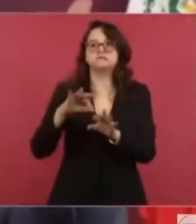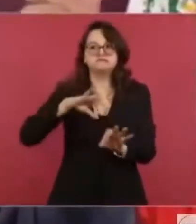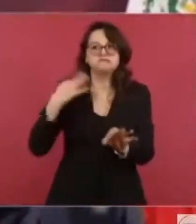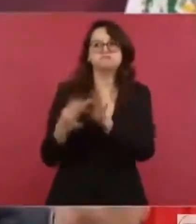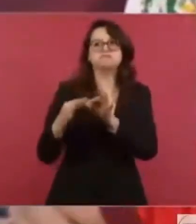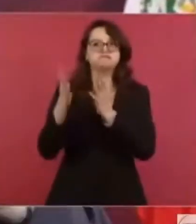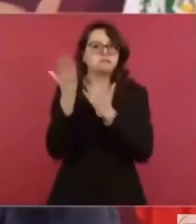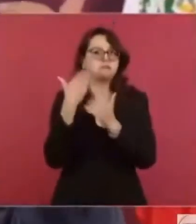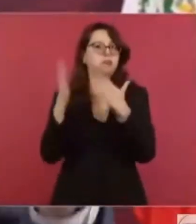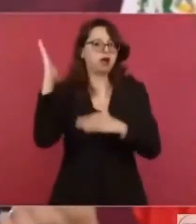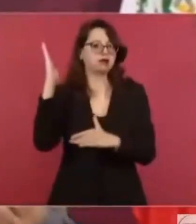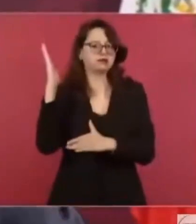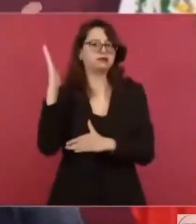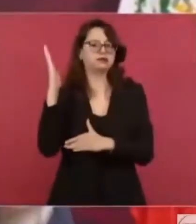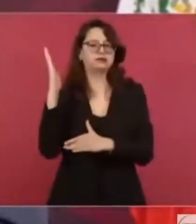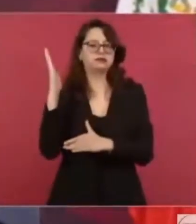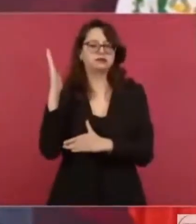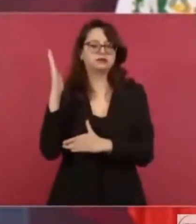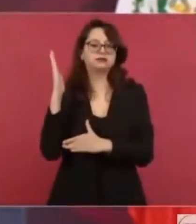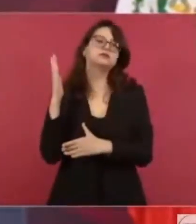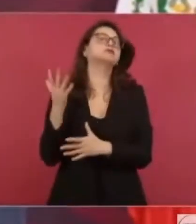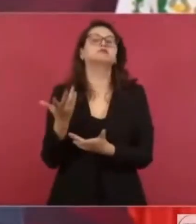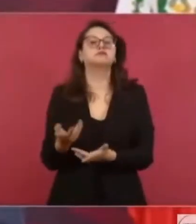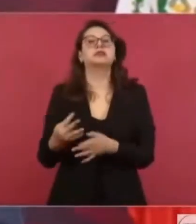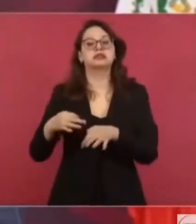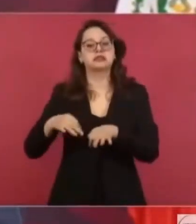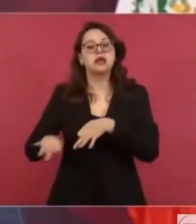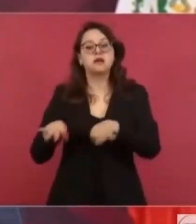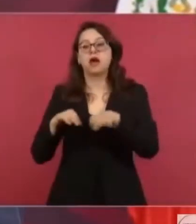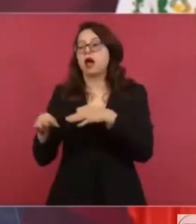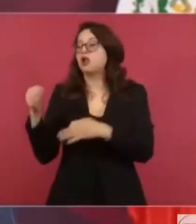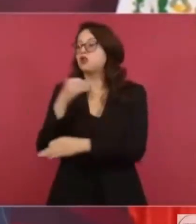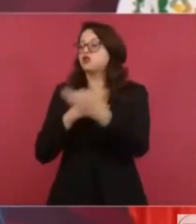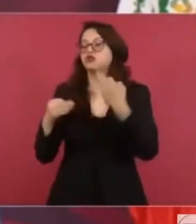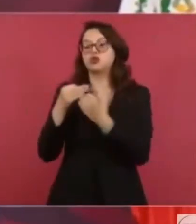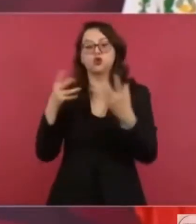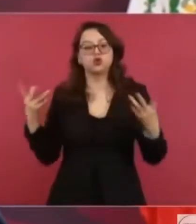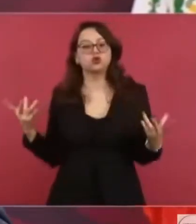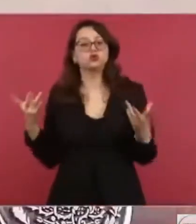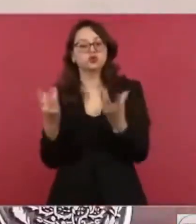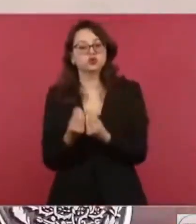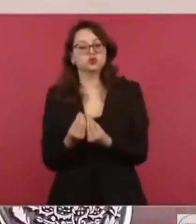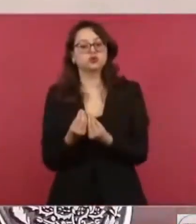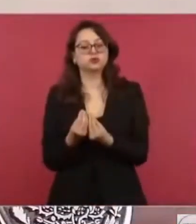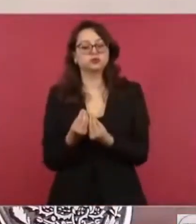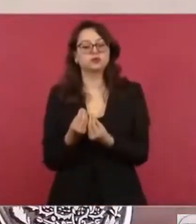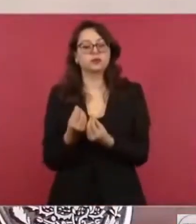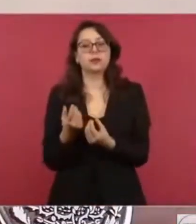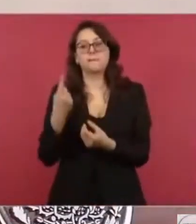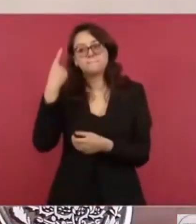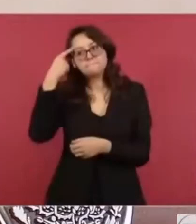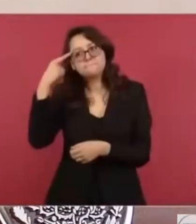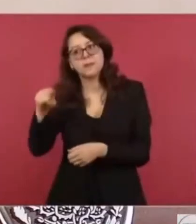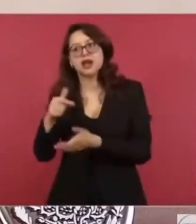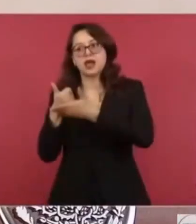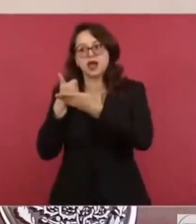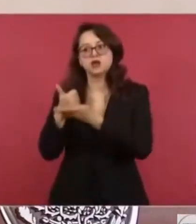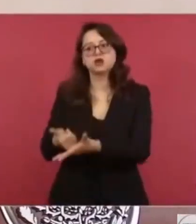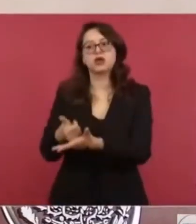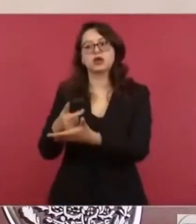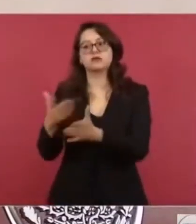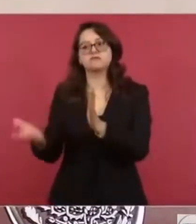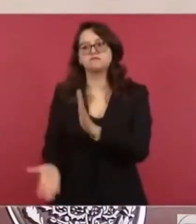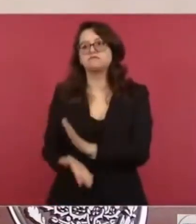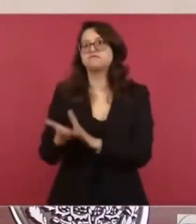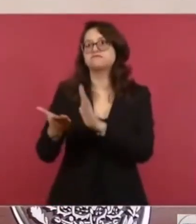vamos a trabajar todos para la rehabilitación, la